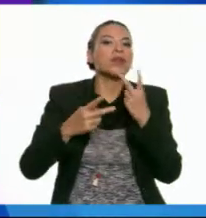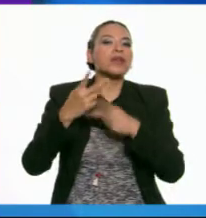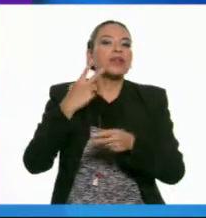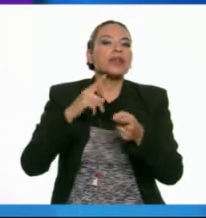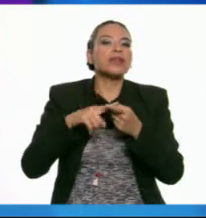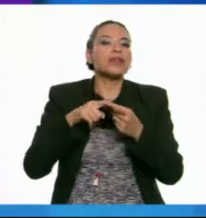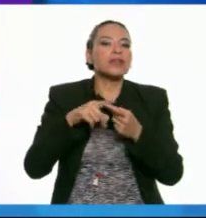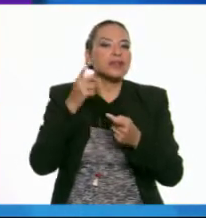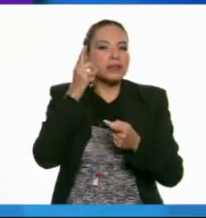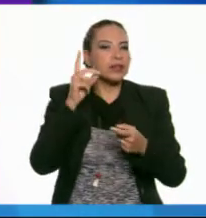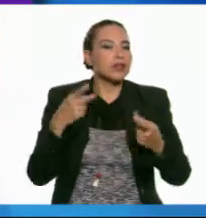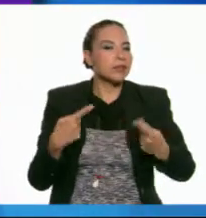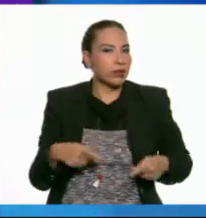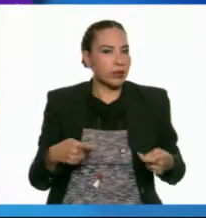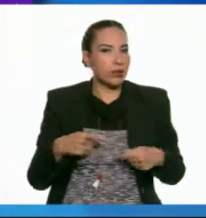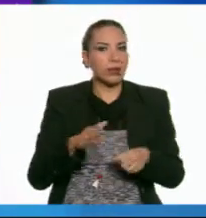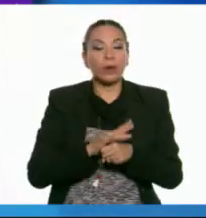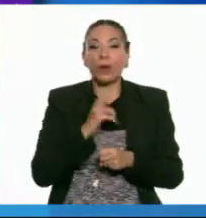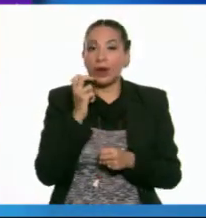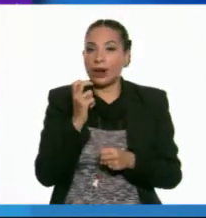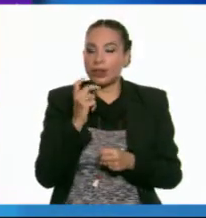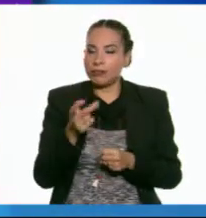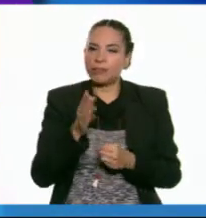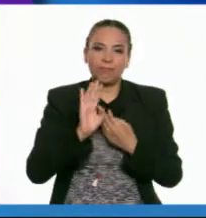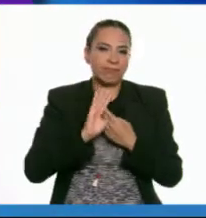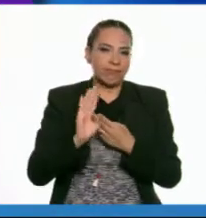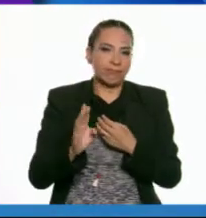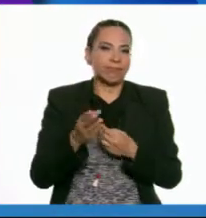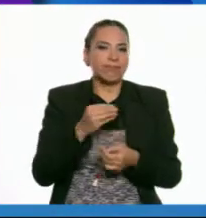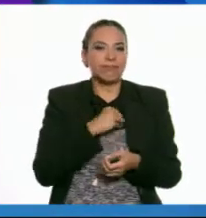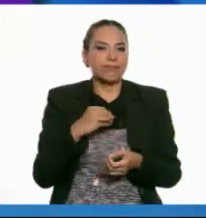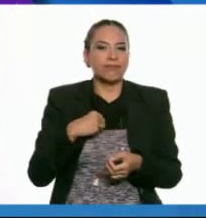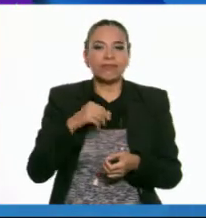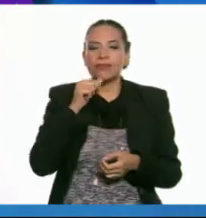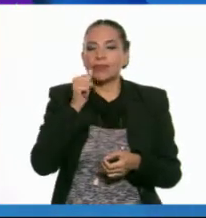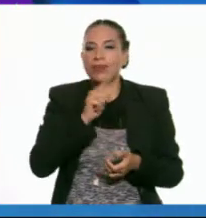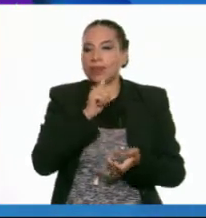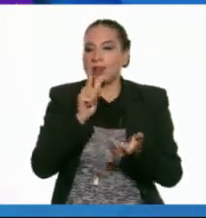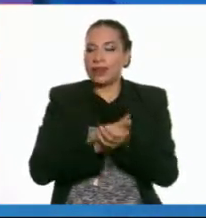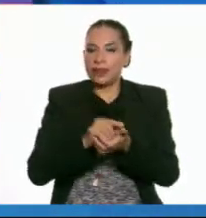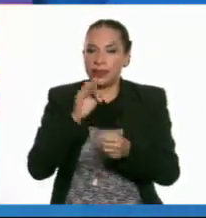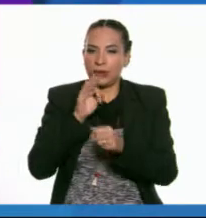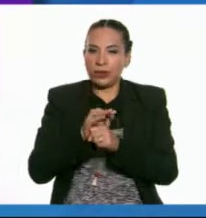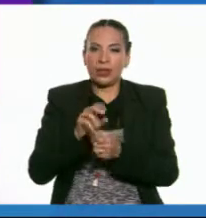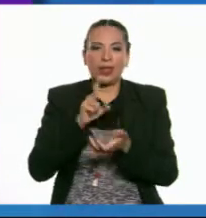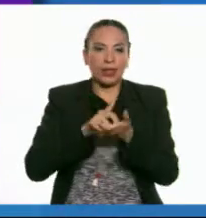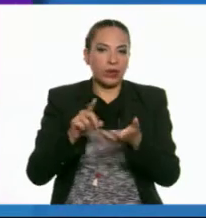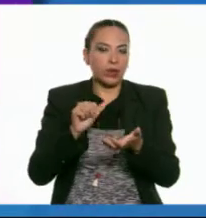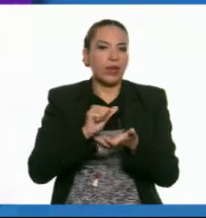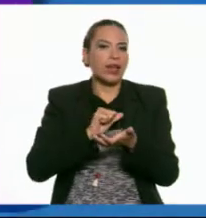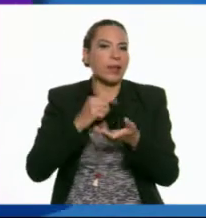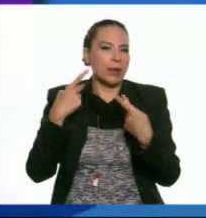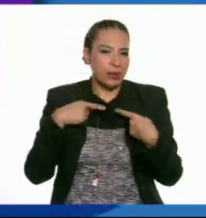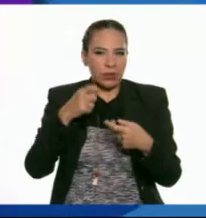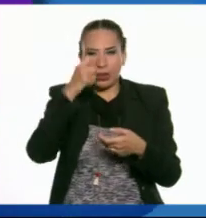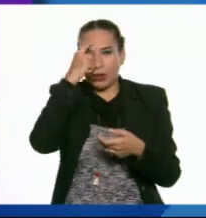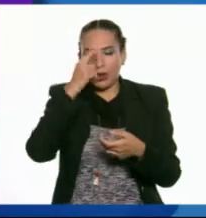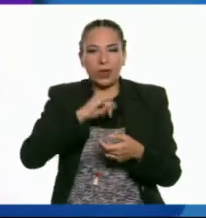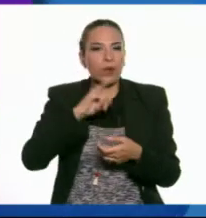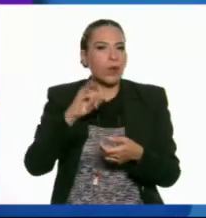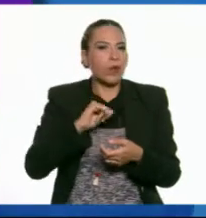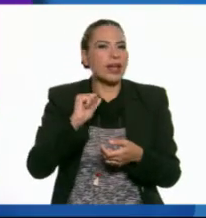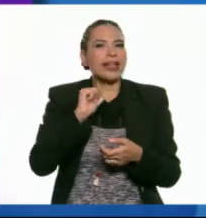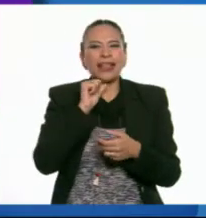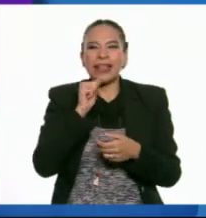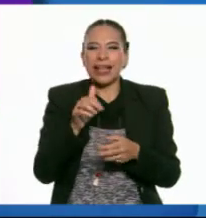o de quién proviene. De esta manera evitarás incumplir las leyes que protegen los derechos de autor. Nunca y por ningún